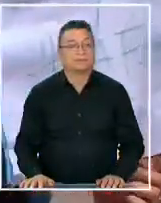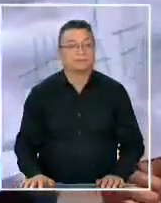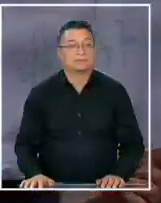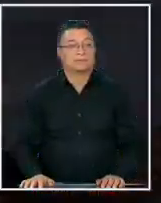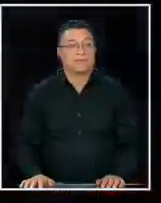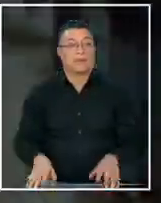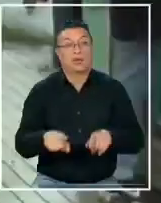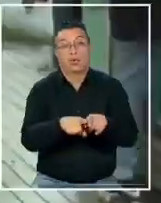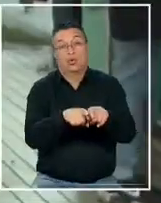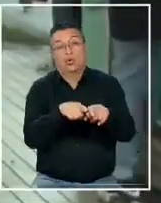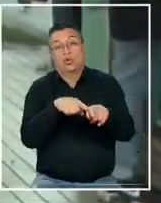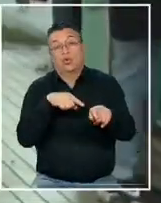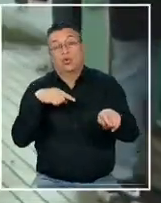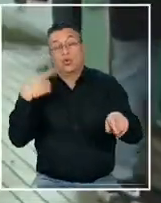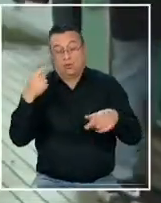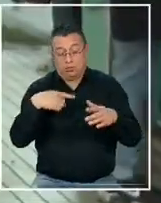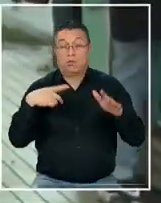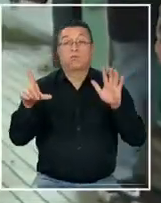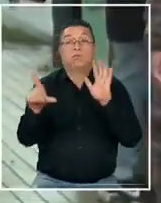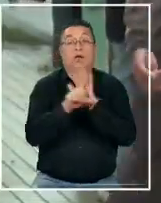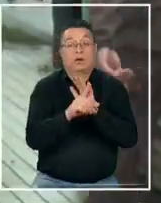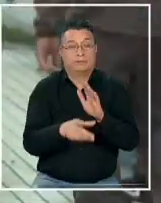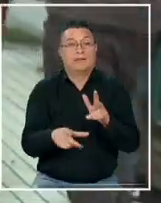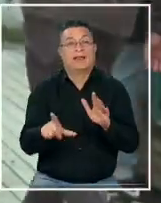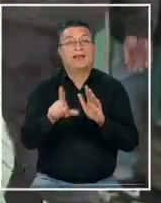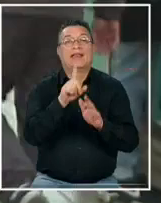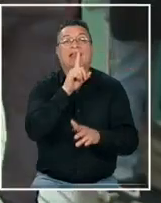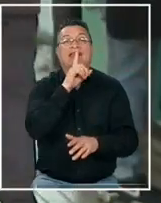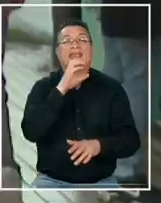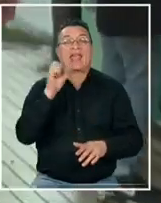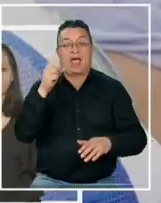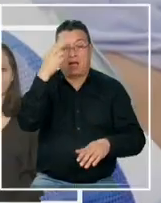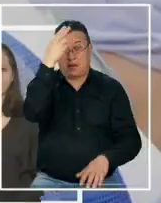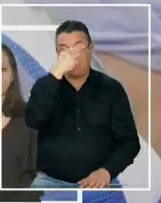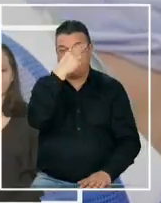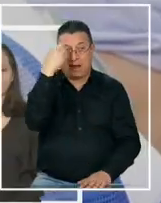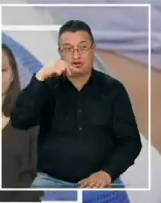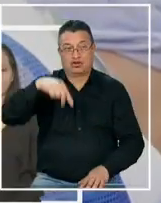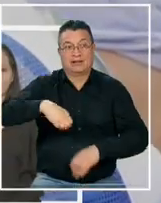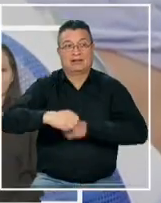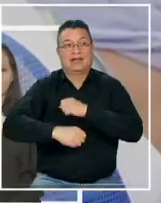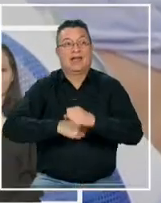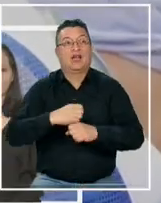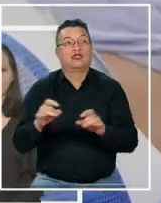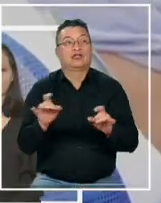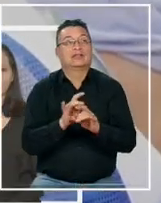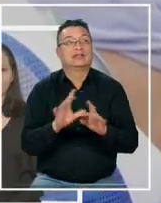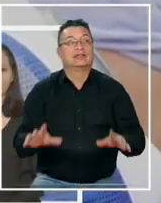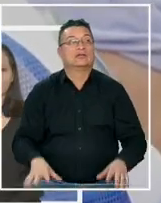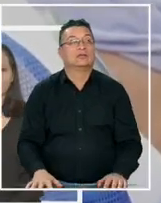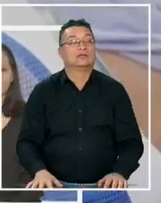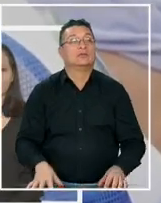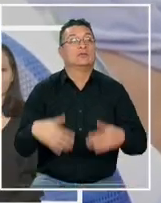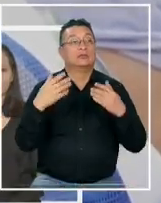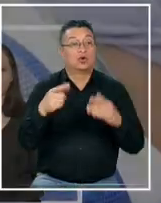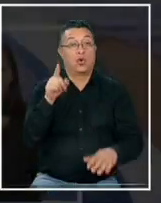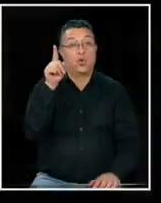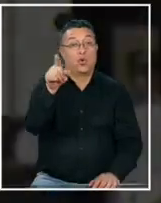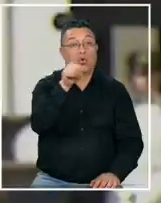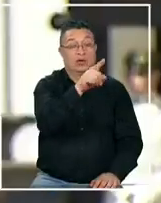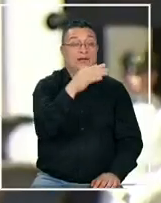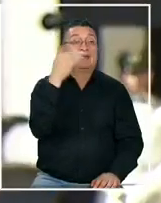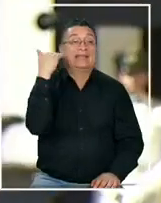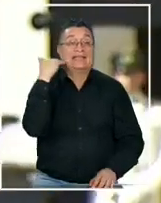un largo camino que llevó a la promulgación de la ley TEA en marzo de este año han sido ustedes